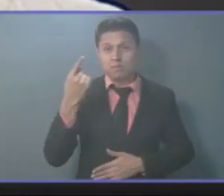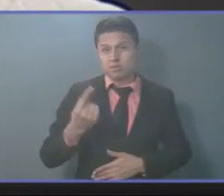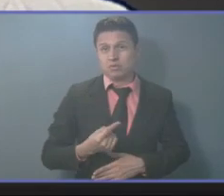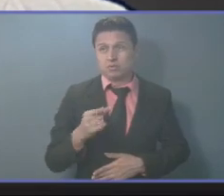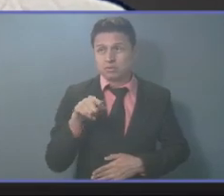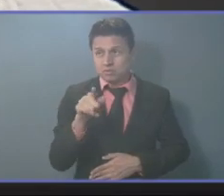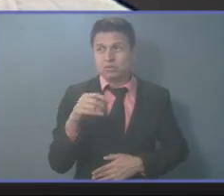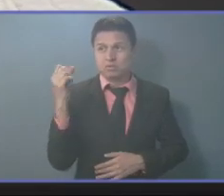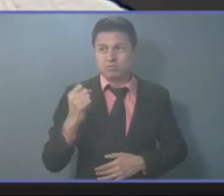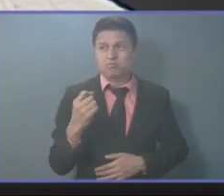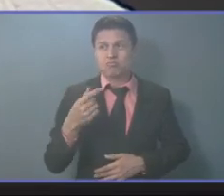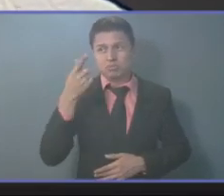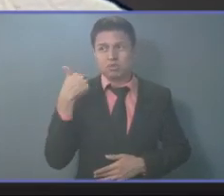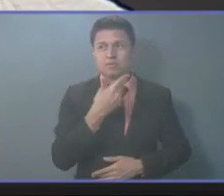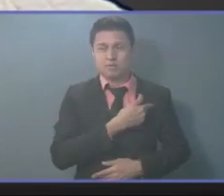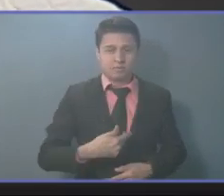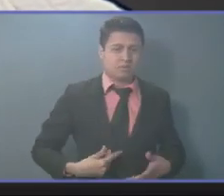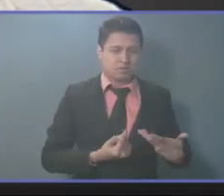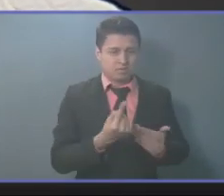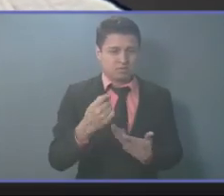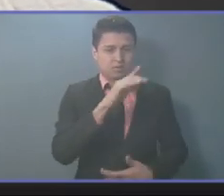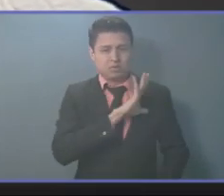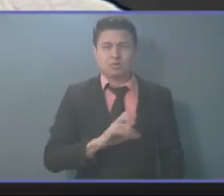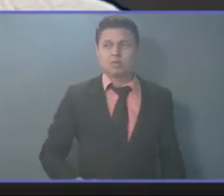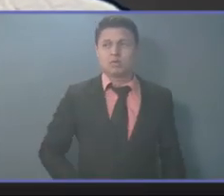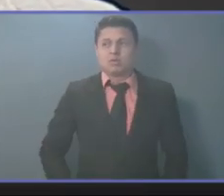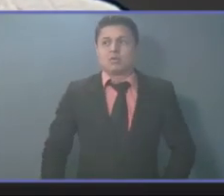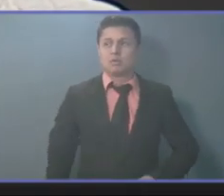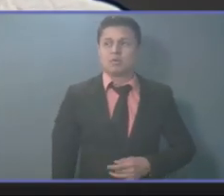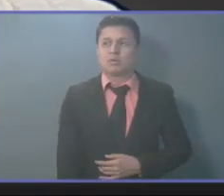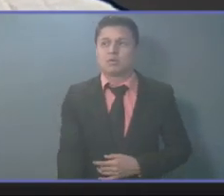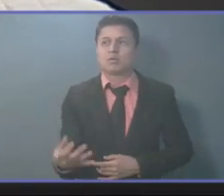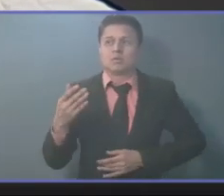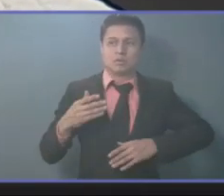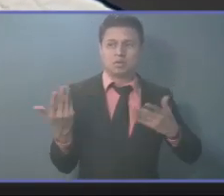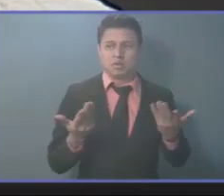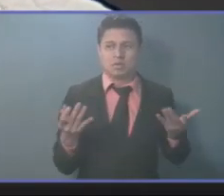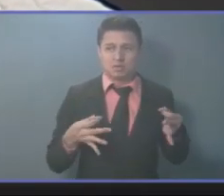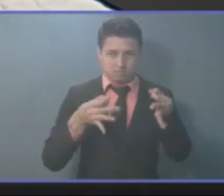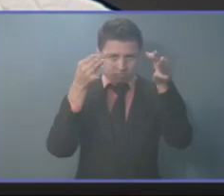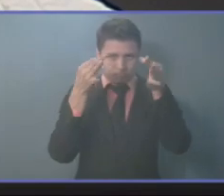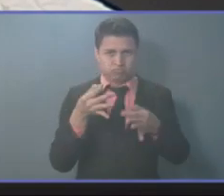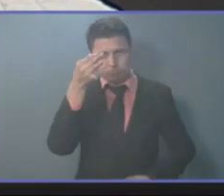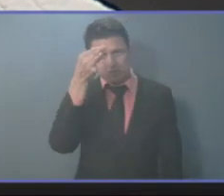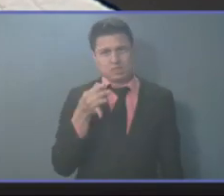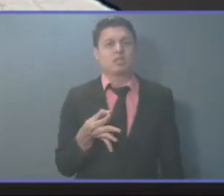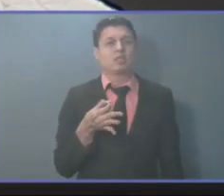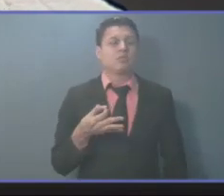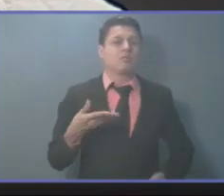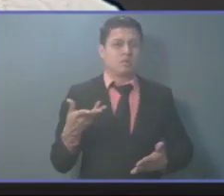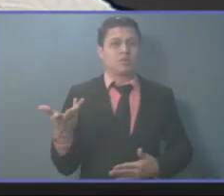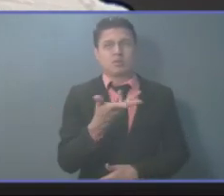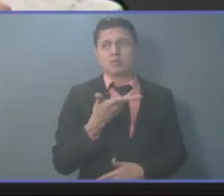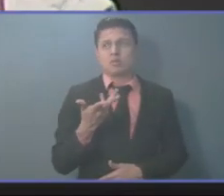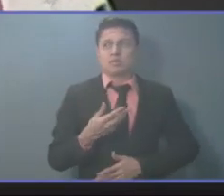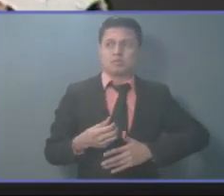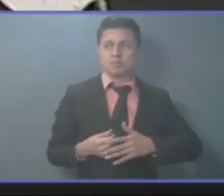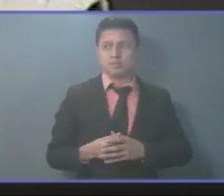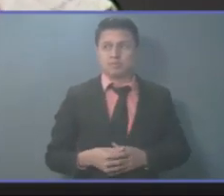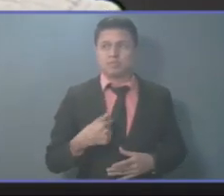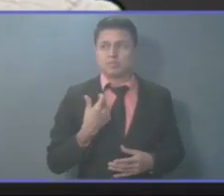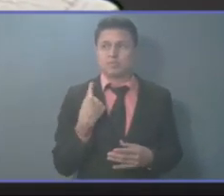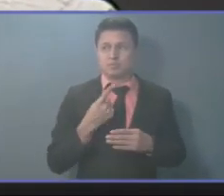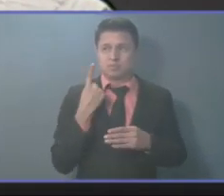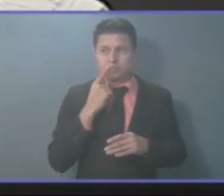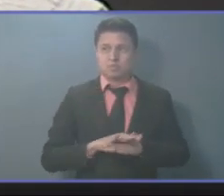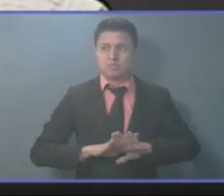que sea presidente de la República del Salvador y que actúe con dignidad para todos. Termino